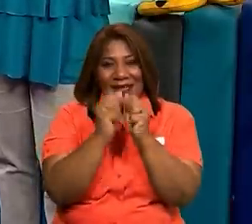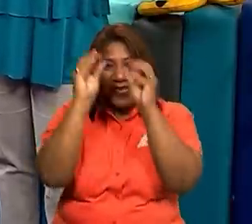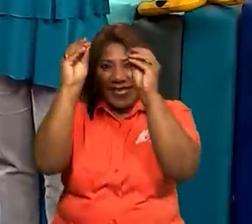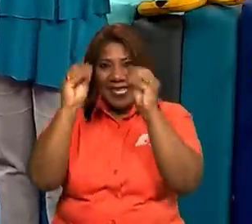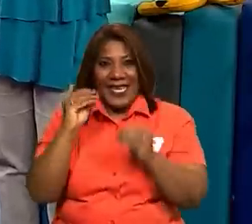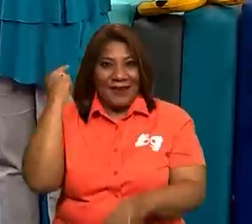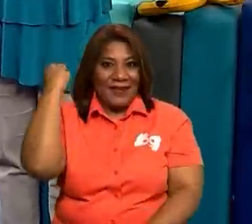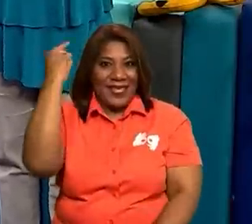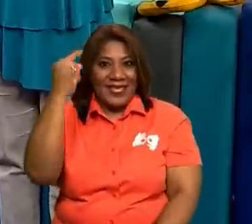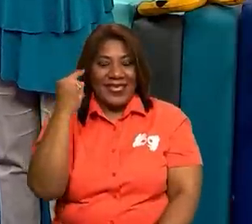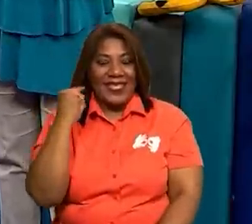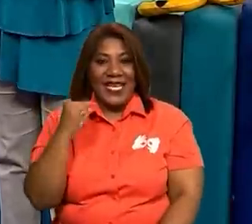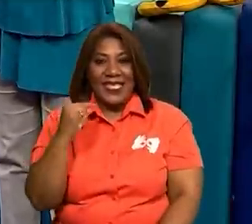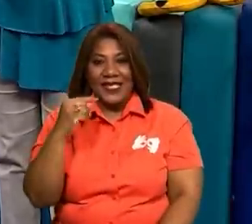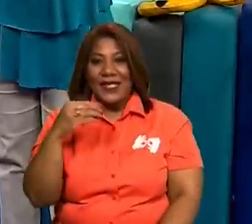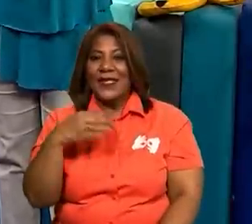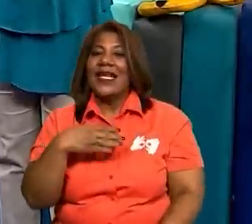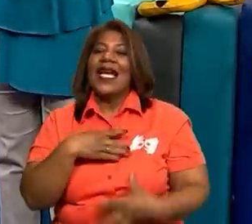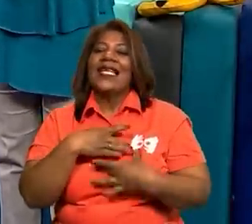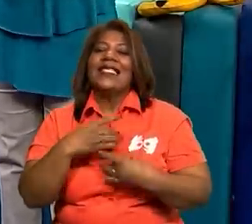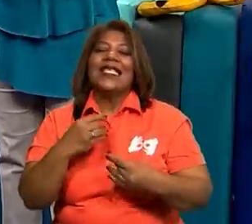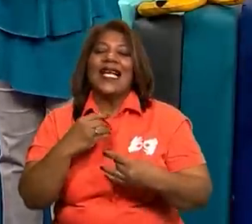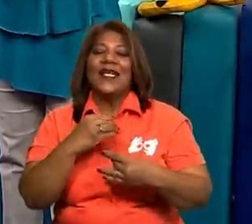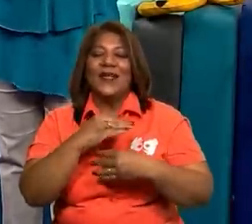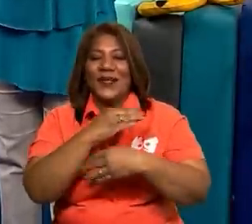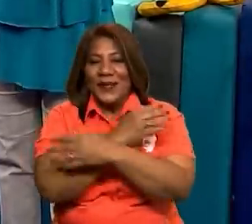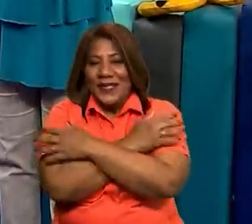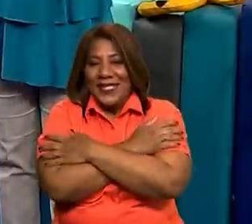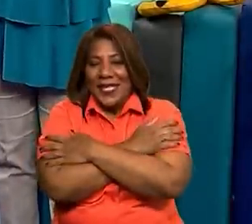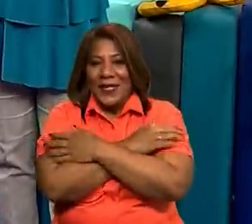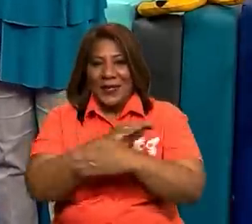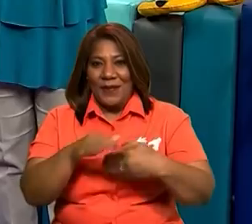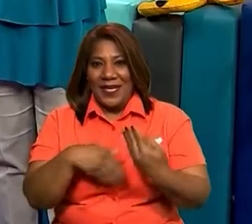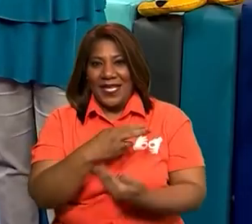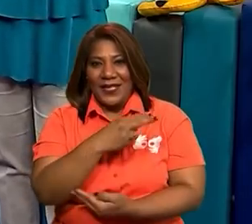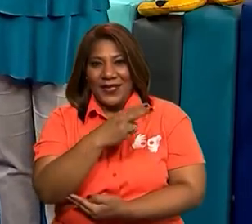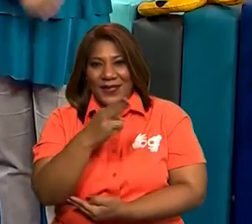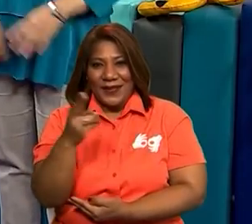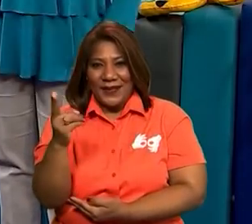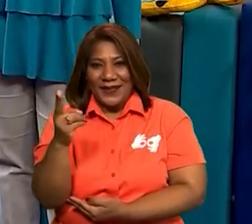la maestra Zoylan. Saludos y un abrazo para cada uno de ustedes.